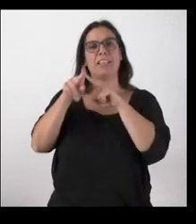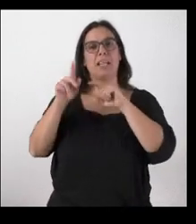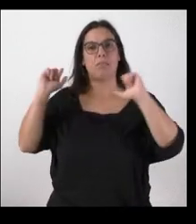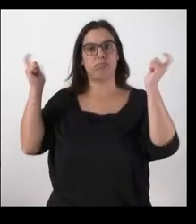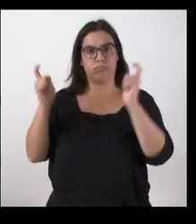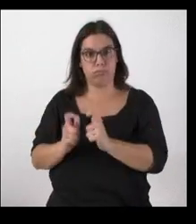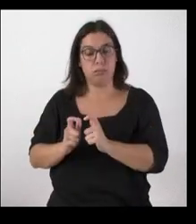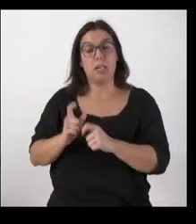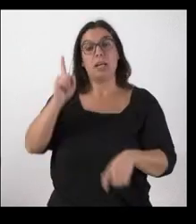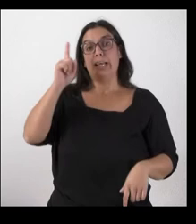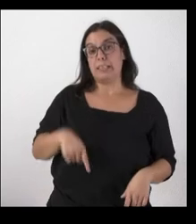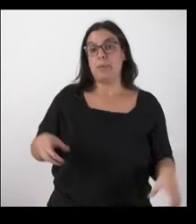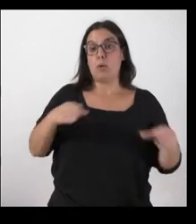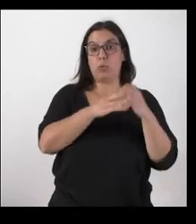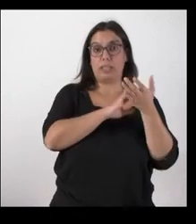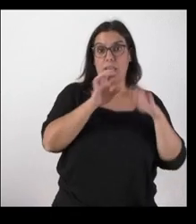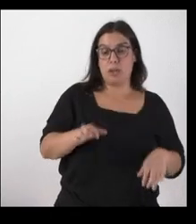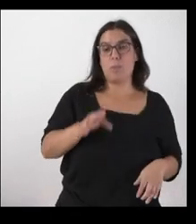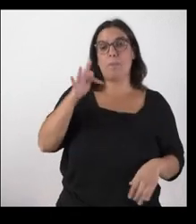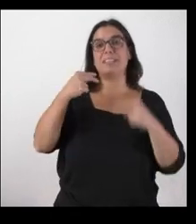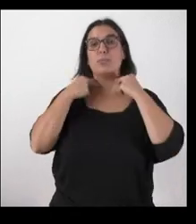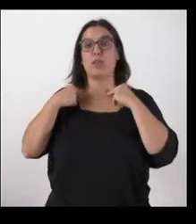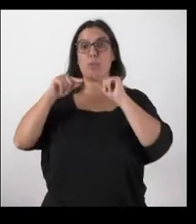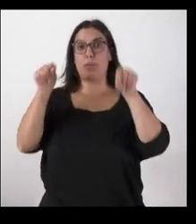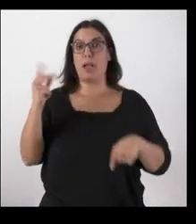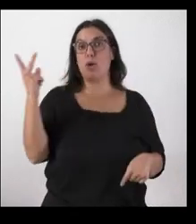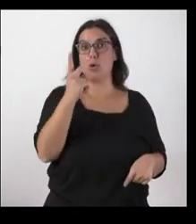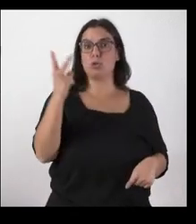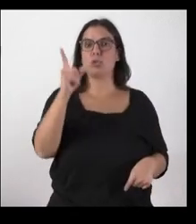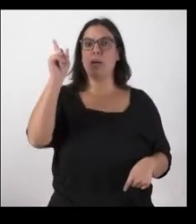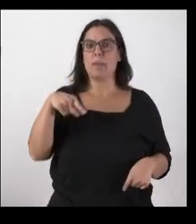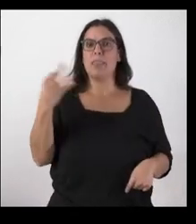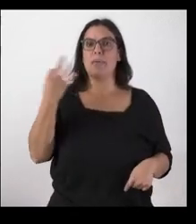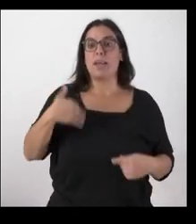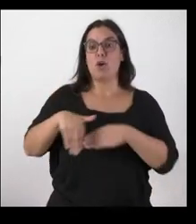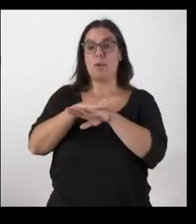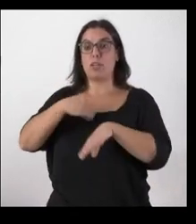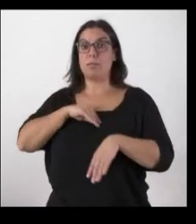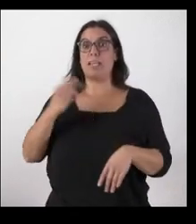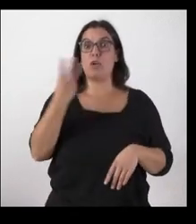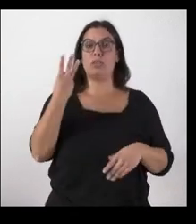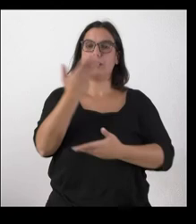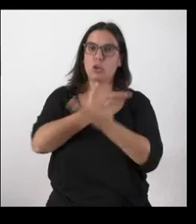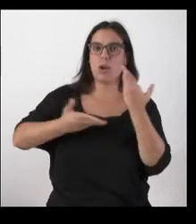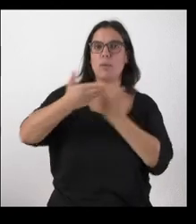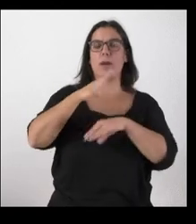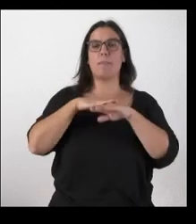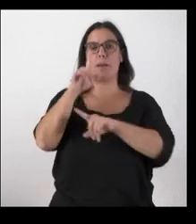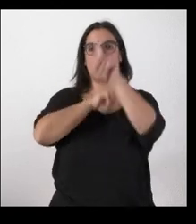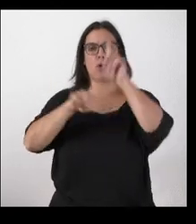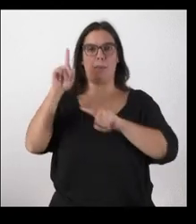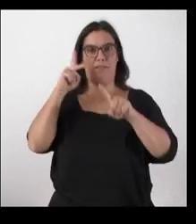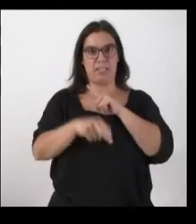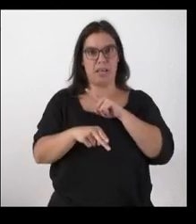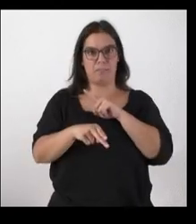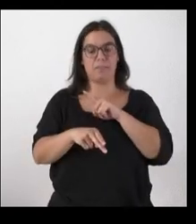de que tanto la junta como la diputación provincial deberían trabajar codo con codo con el gobierno para frenar este problema no sé si